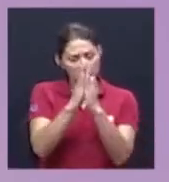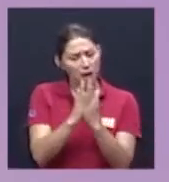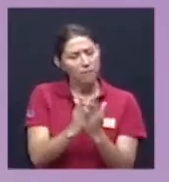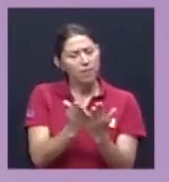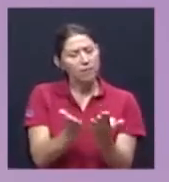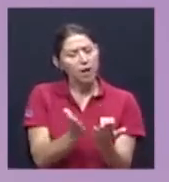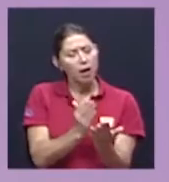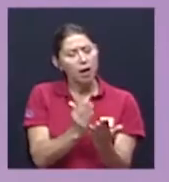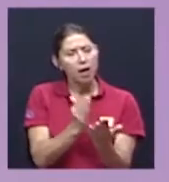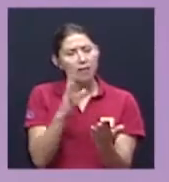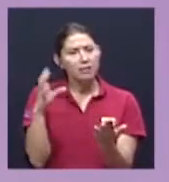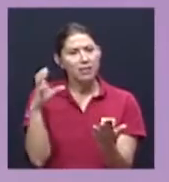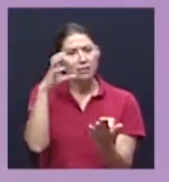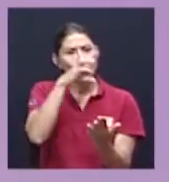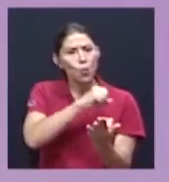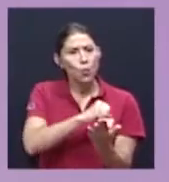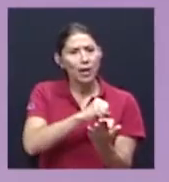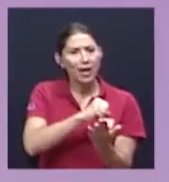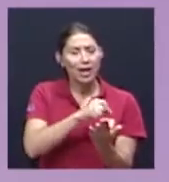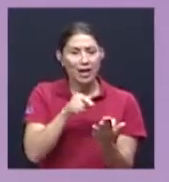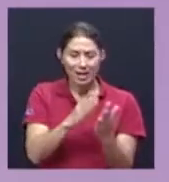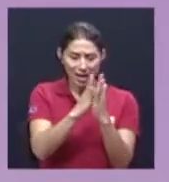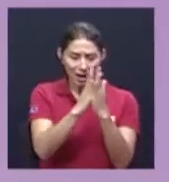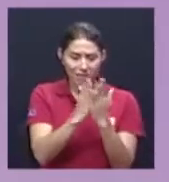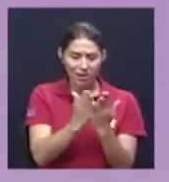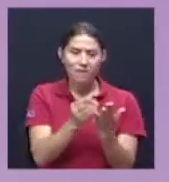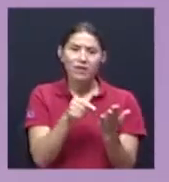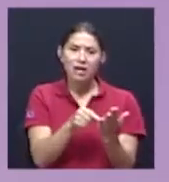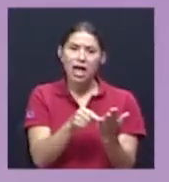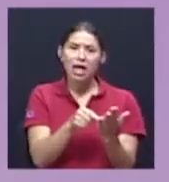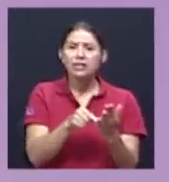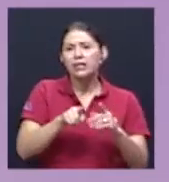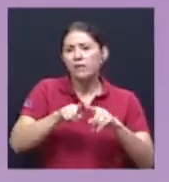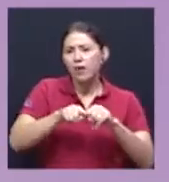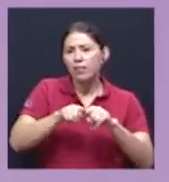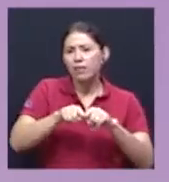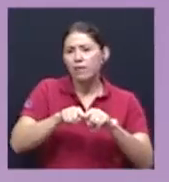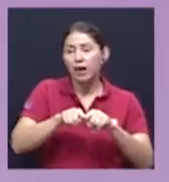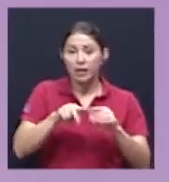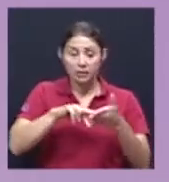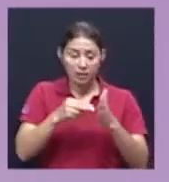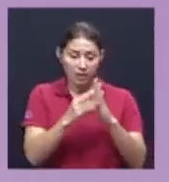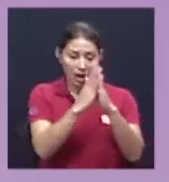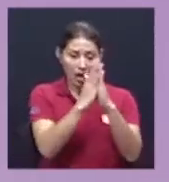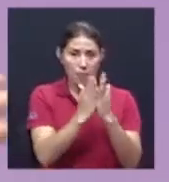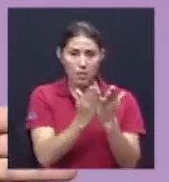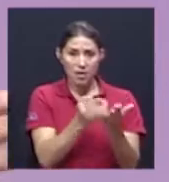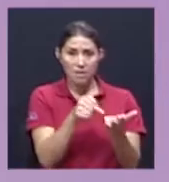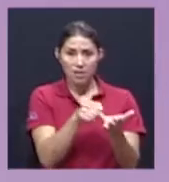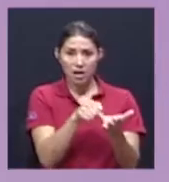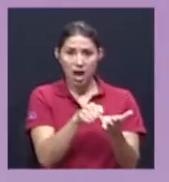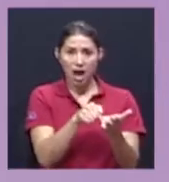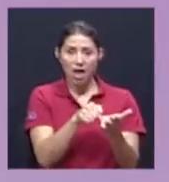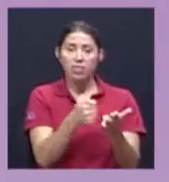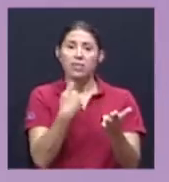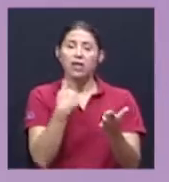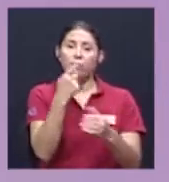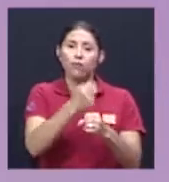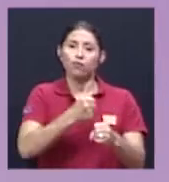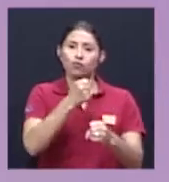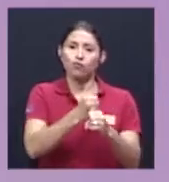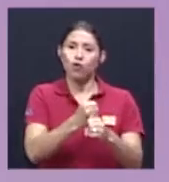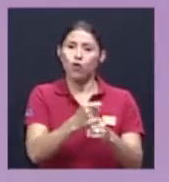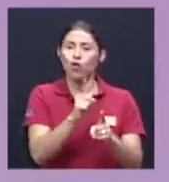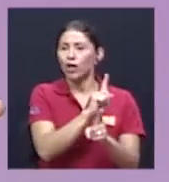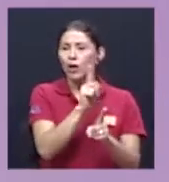bien es la relatividad de la Biblia es decir que la Biblia tiene una función que no era la política no era la